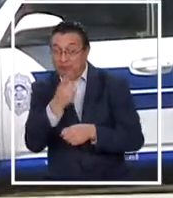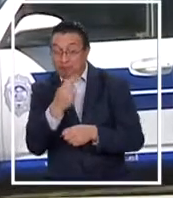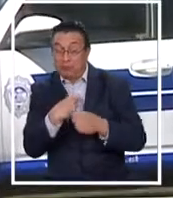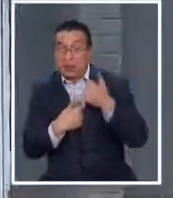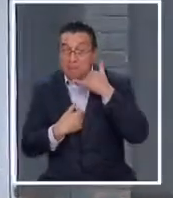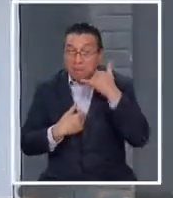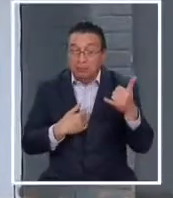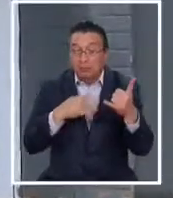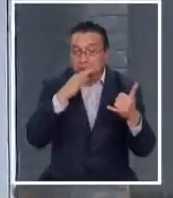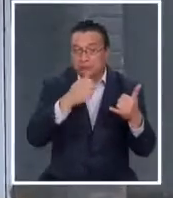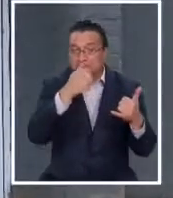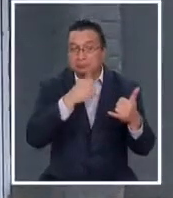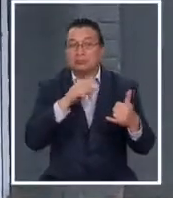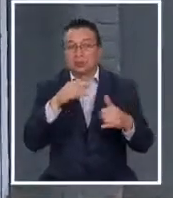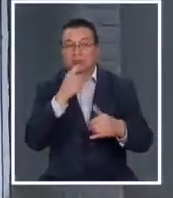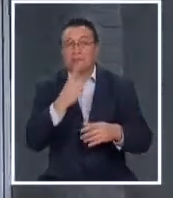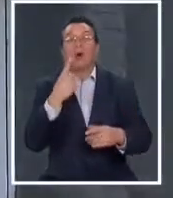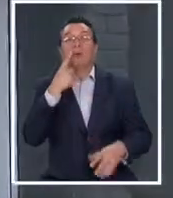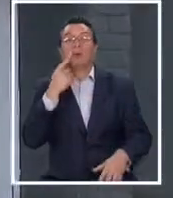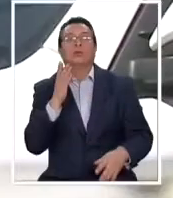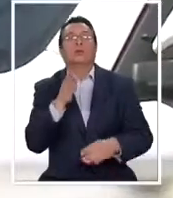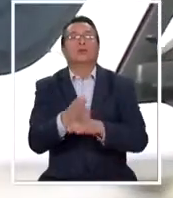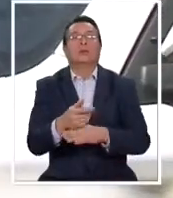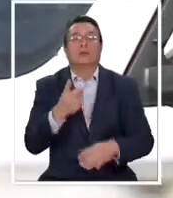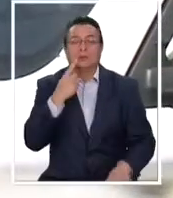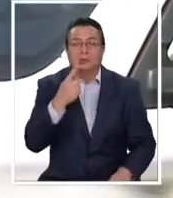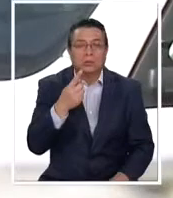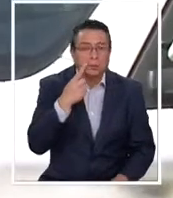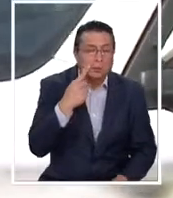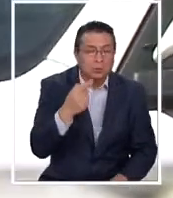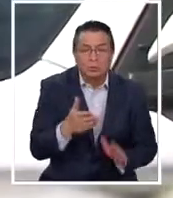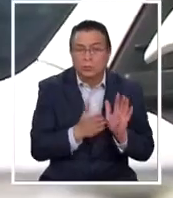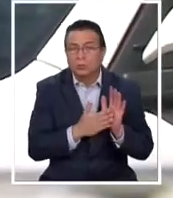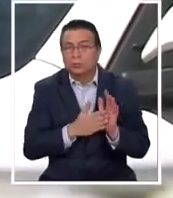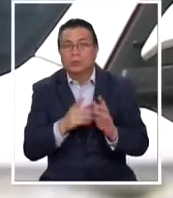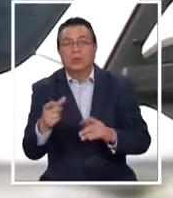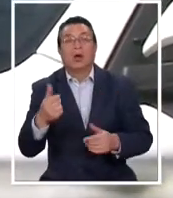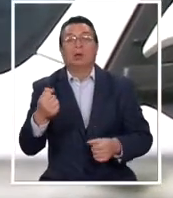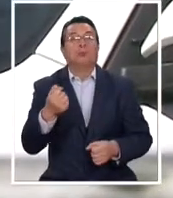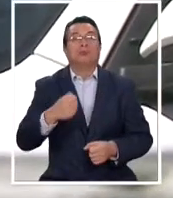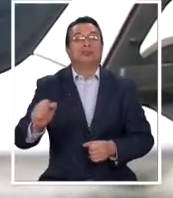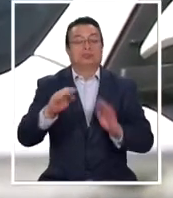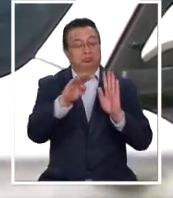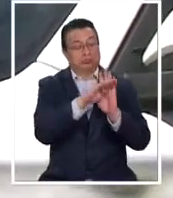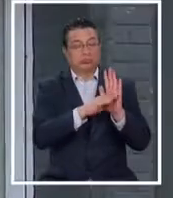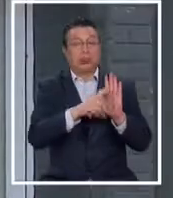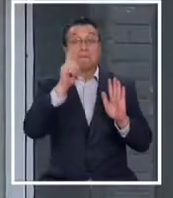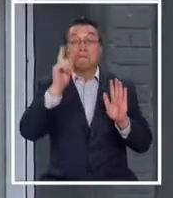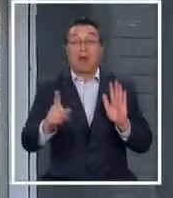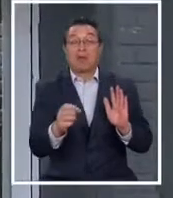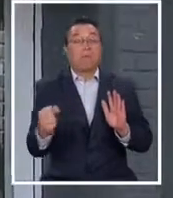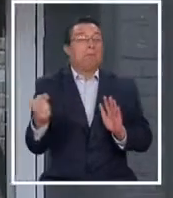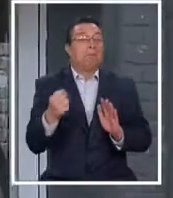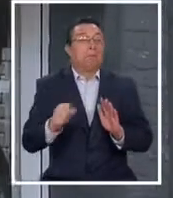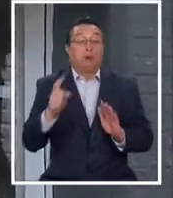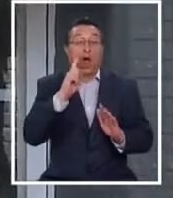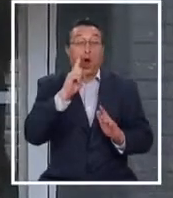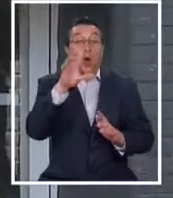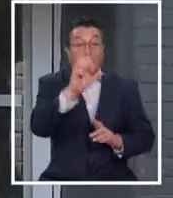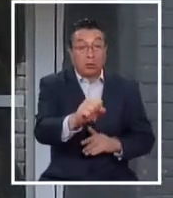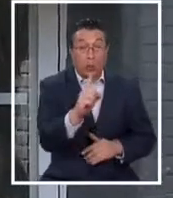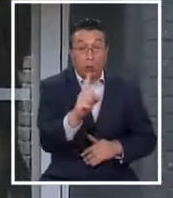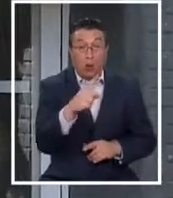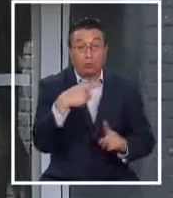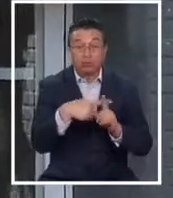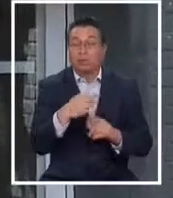autoridad sanitaria. Durante la fiscalización, se constató que la empresa no cumplió con el protocolo establecido ante la detección de